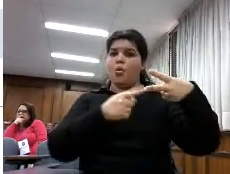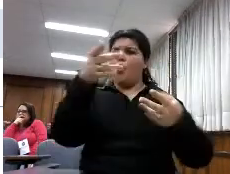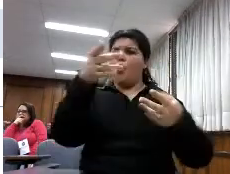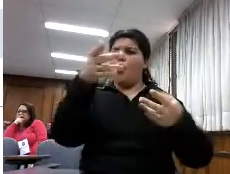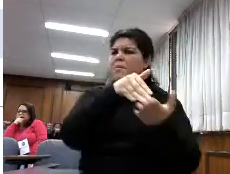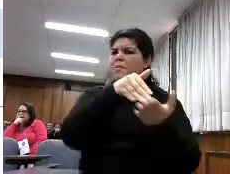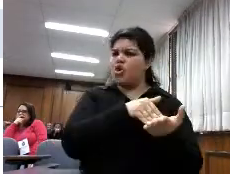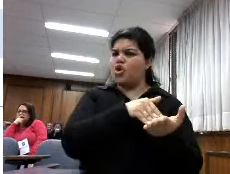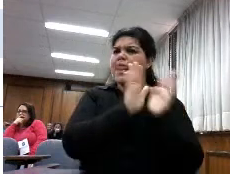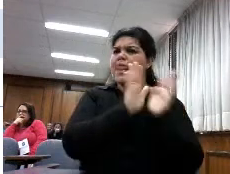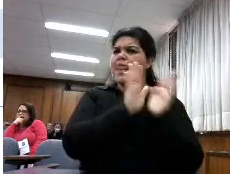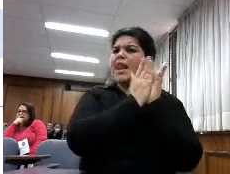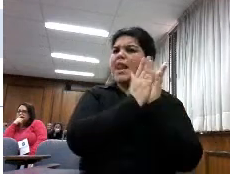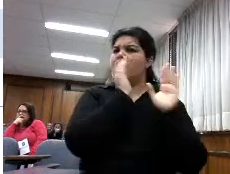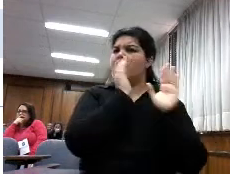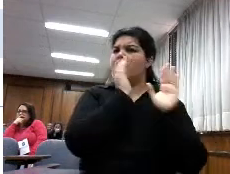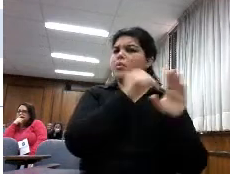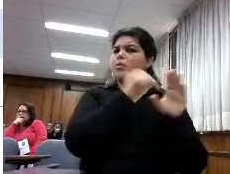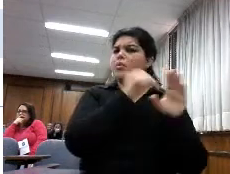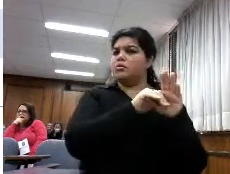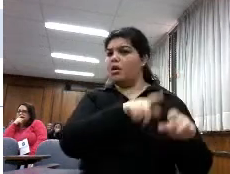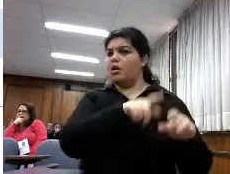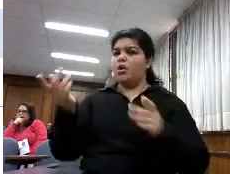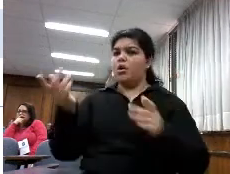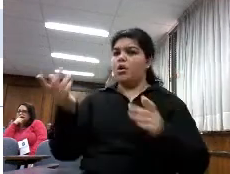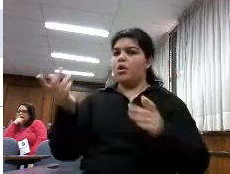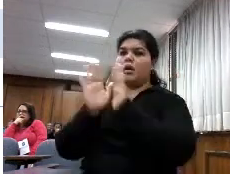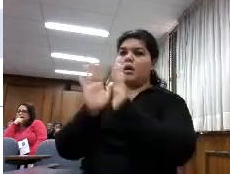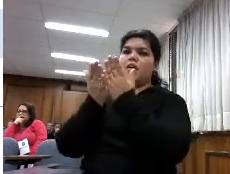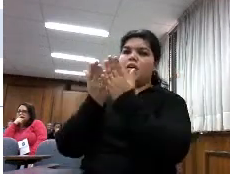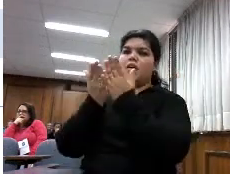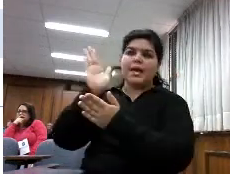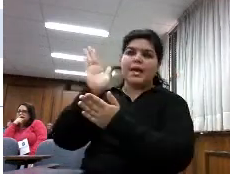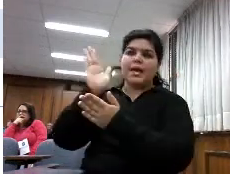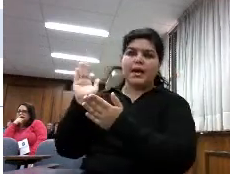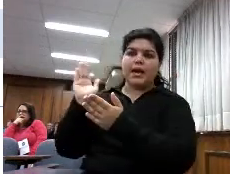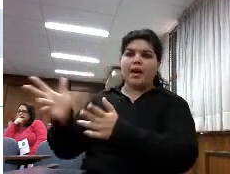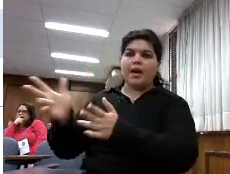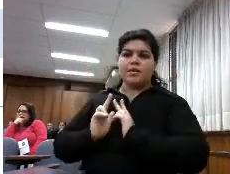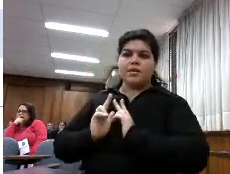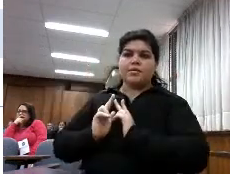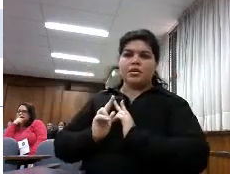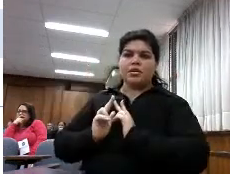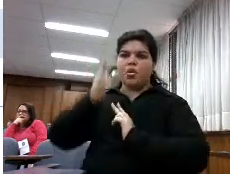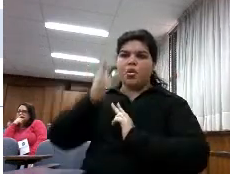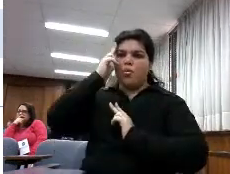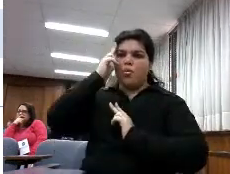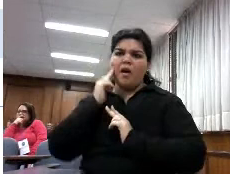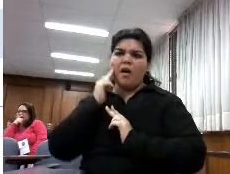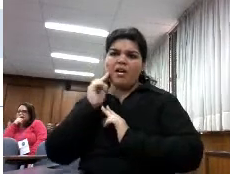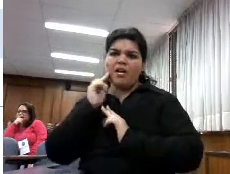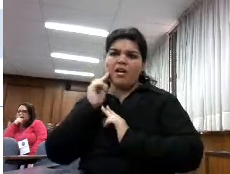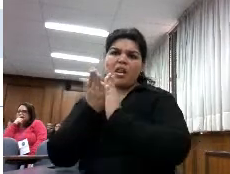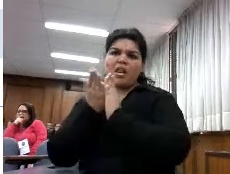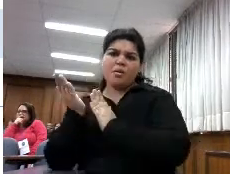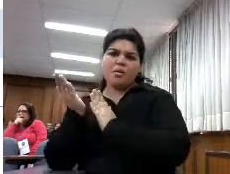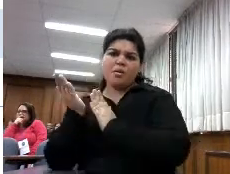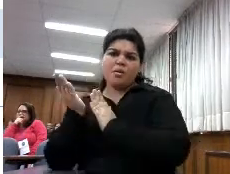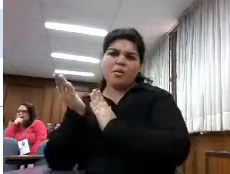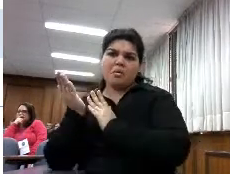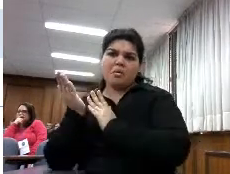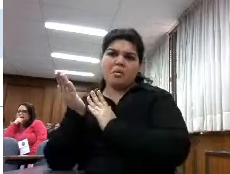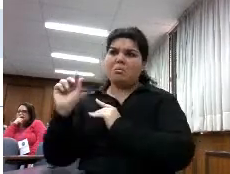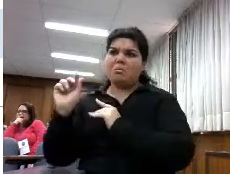libros sin embargo otras bibliotecas donde tenían como mucho nueve libros o cosas así o sea